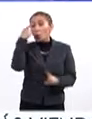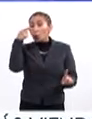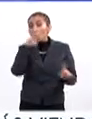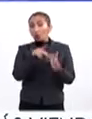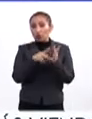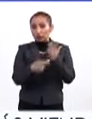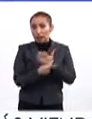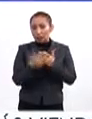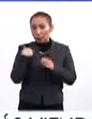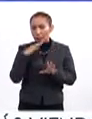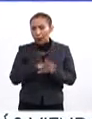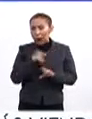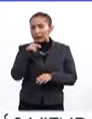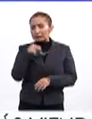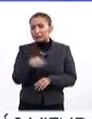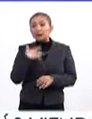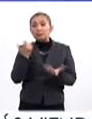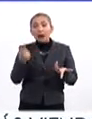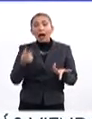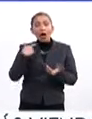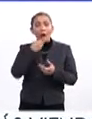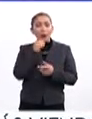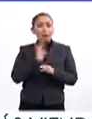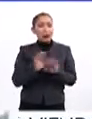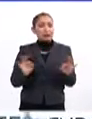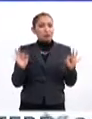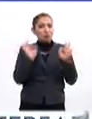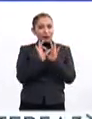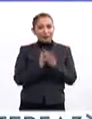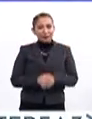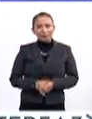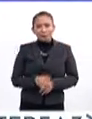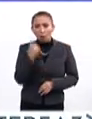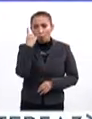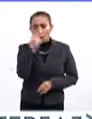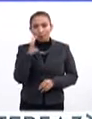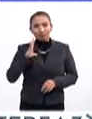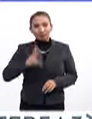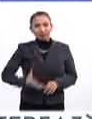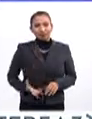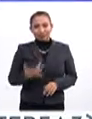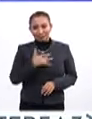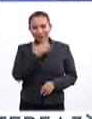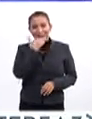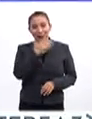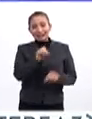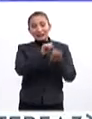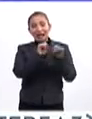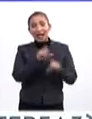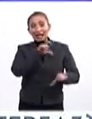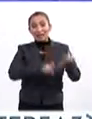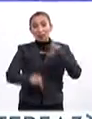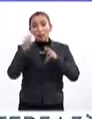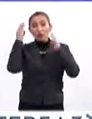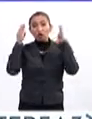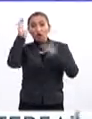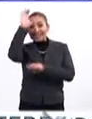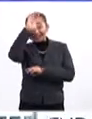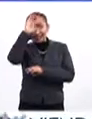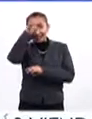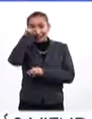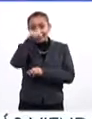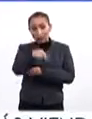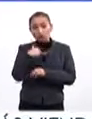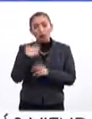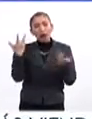de los proyectos en particular es para el autor el más relevante. Uno que me enorgullece mucho es la sala de química del Museo de las Ciencias,